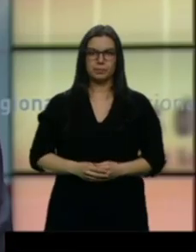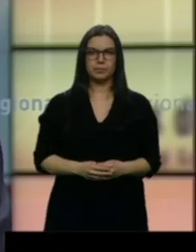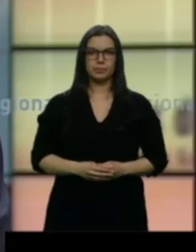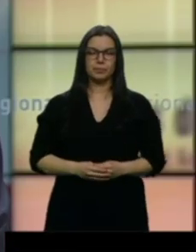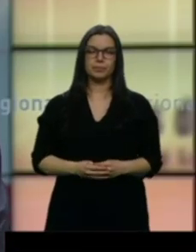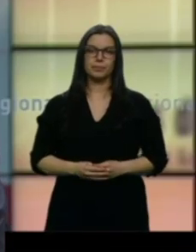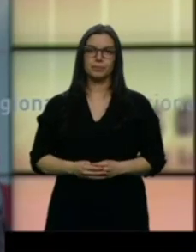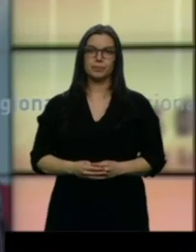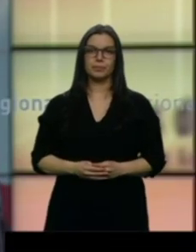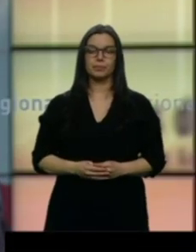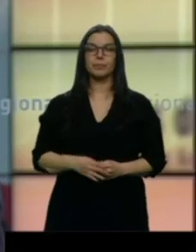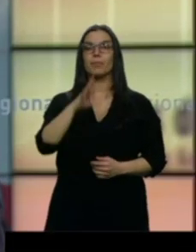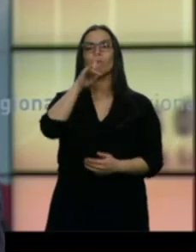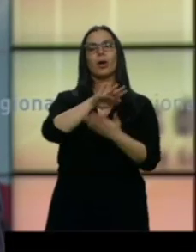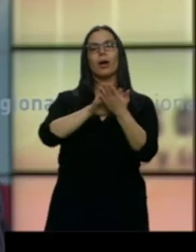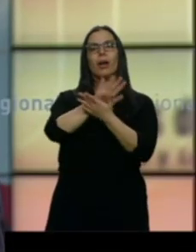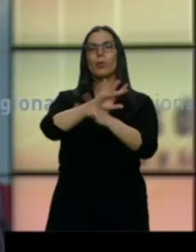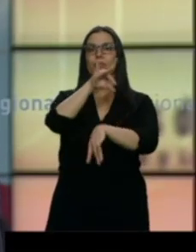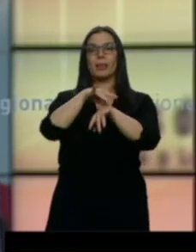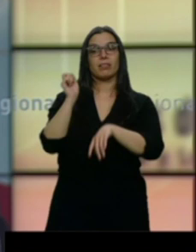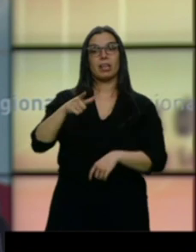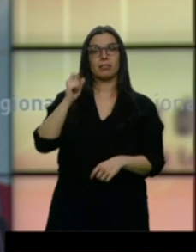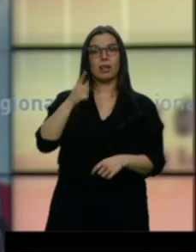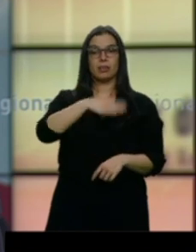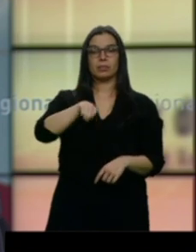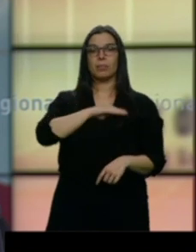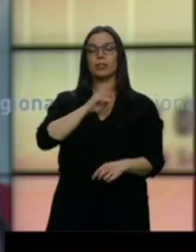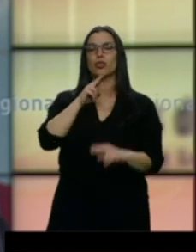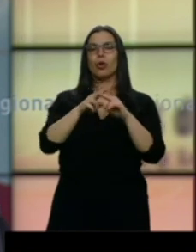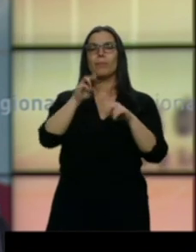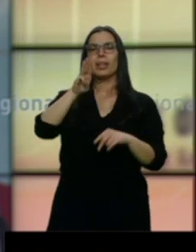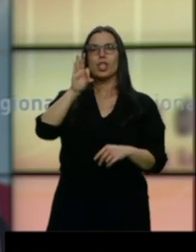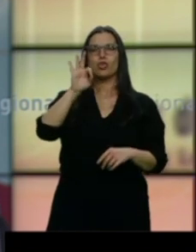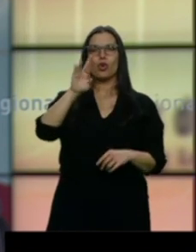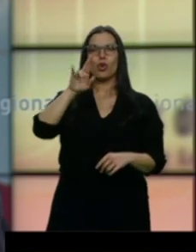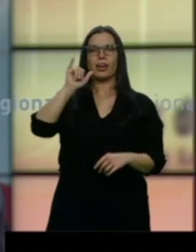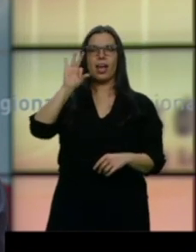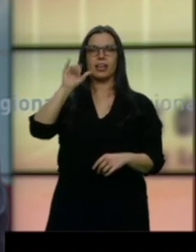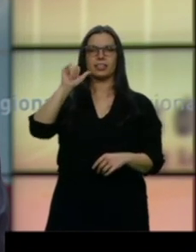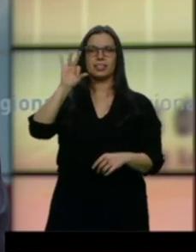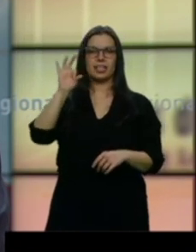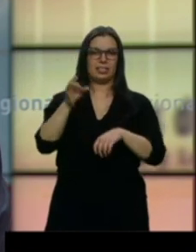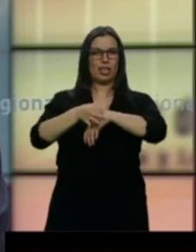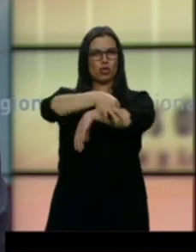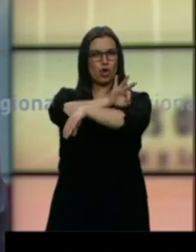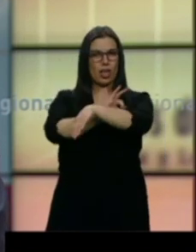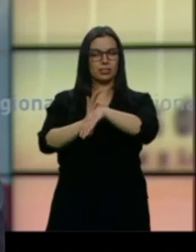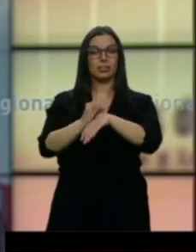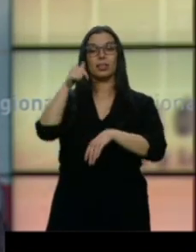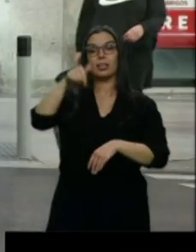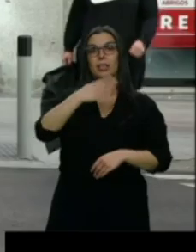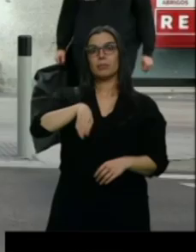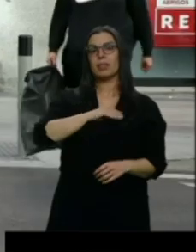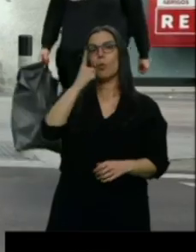Les hablamos ahora de una enfermedad muy común en nuestro país, se llama psoriasis y la padecen en España un millón de personas. Es una patología